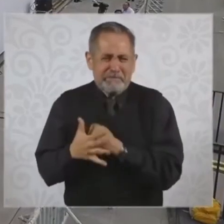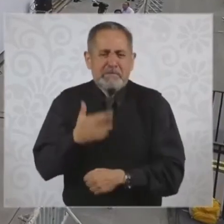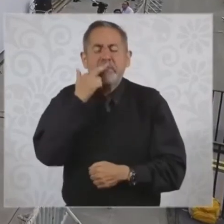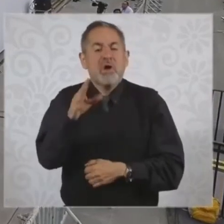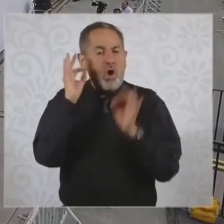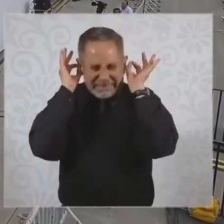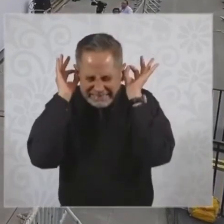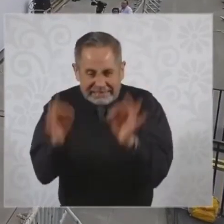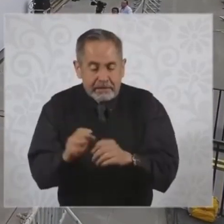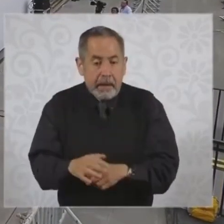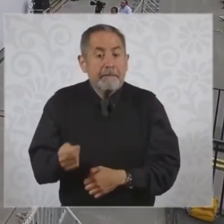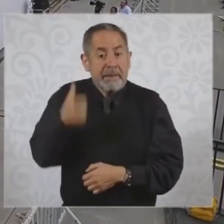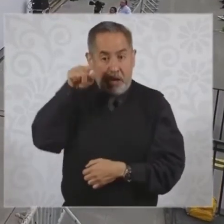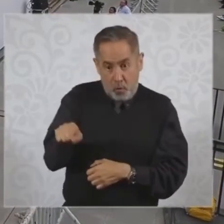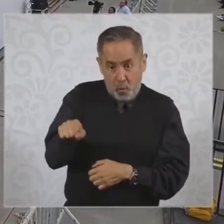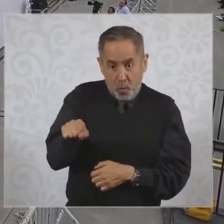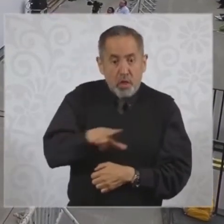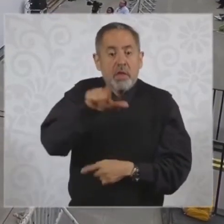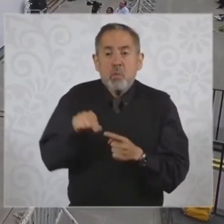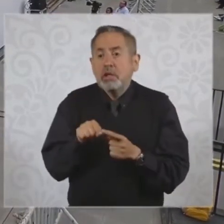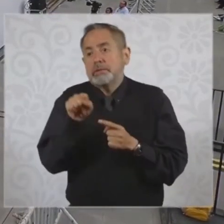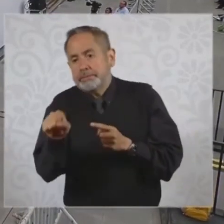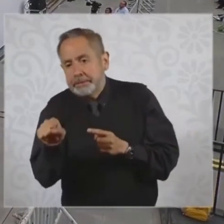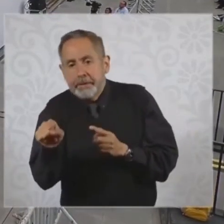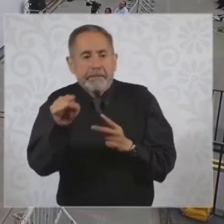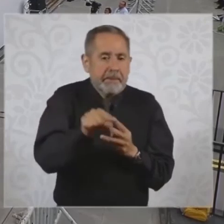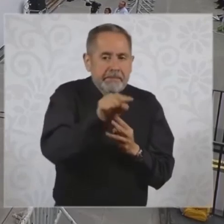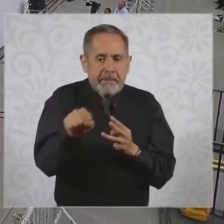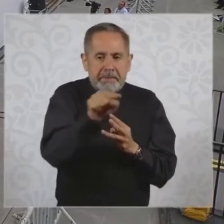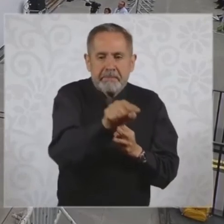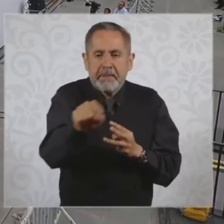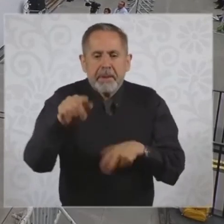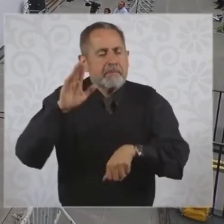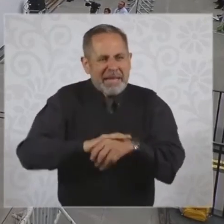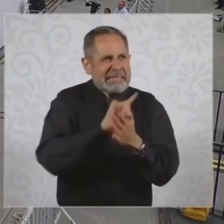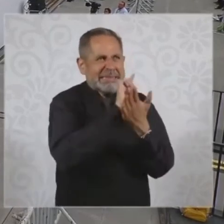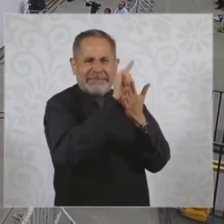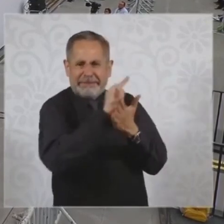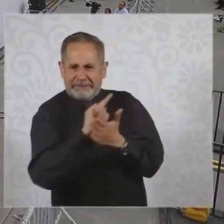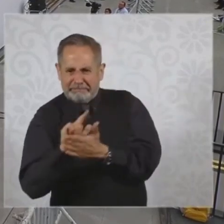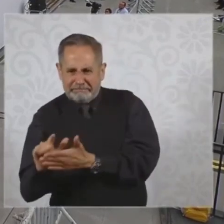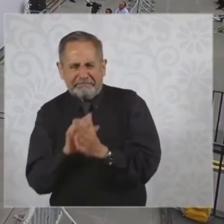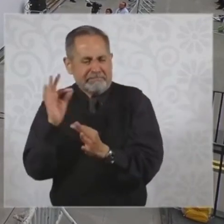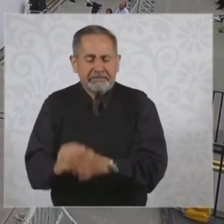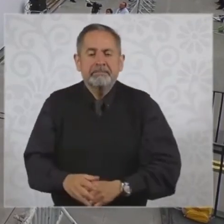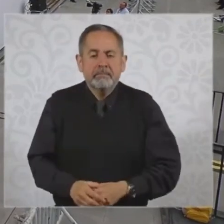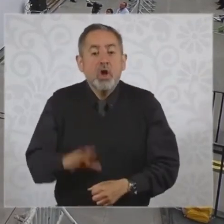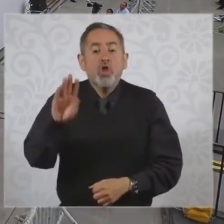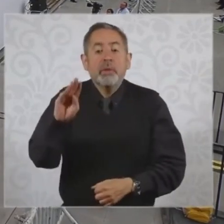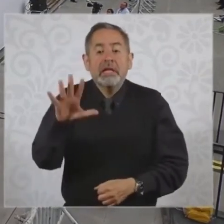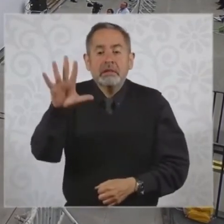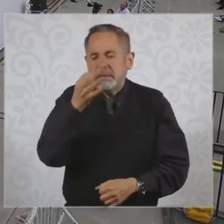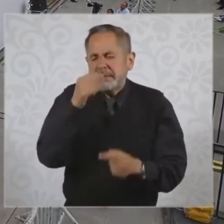a ser el primero porque el objetivo es seguir en otros lugares de México. 95. Ya vamos